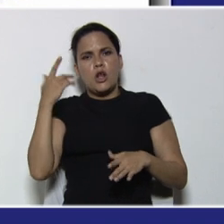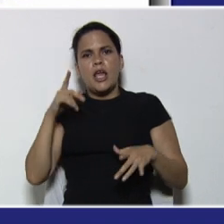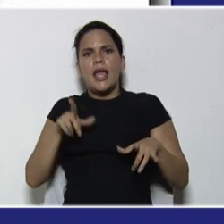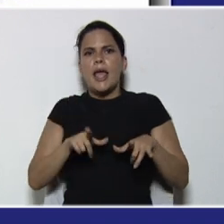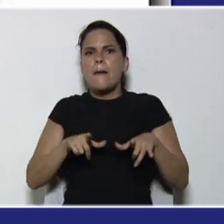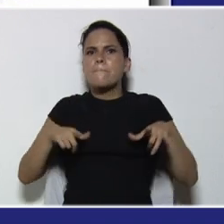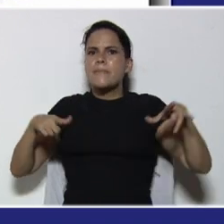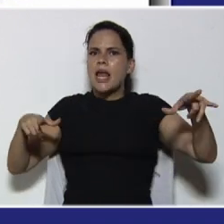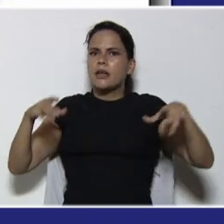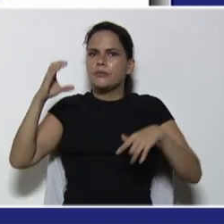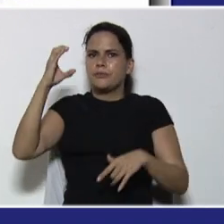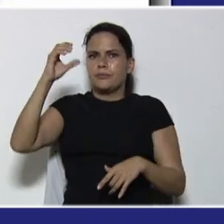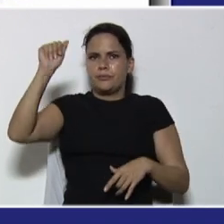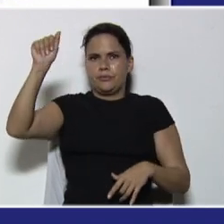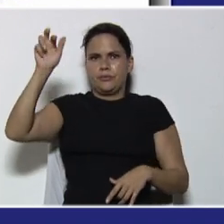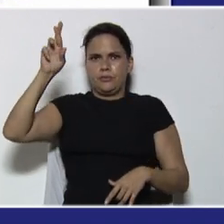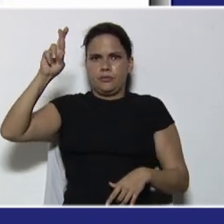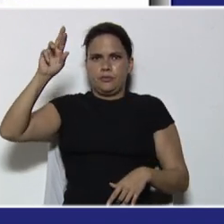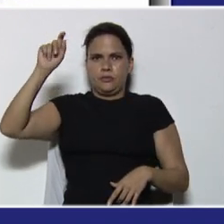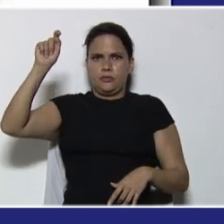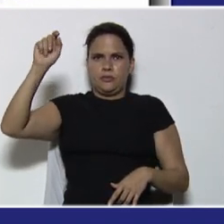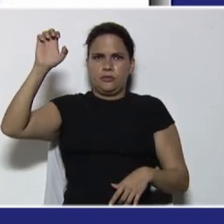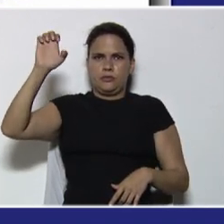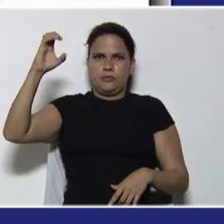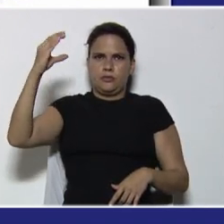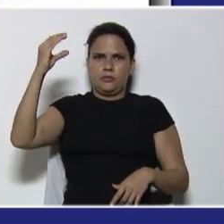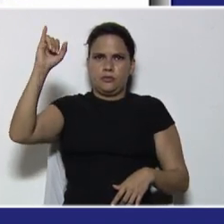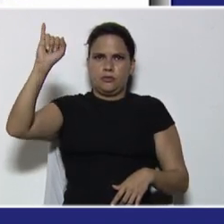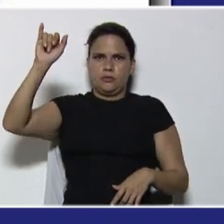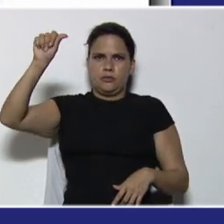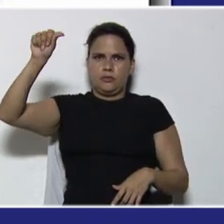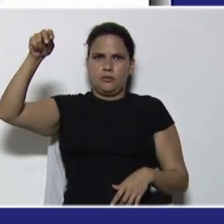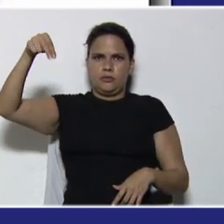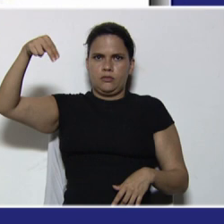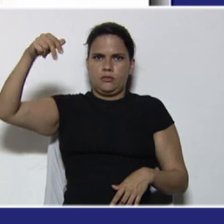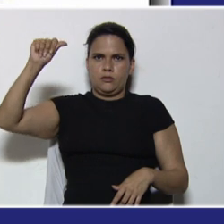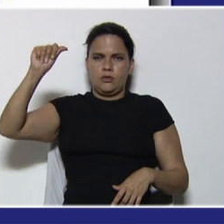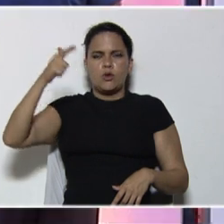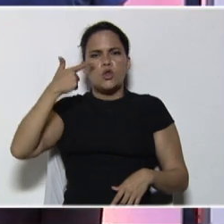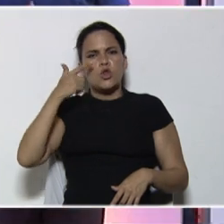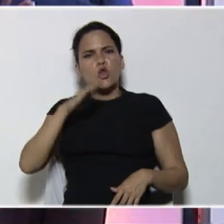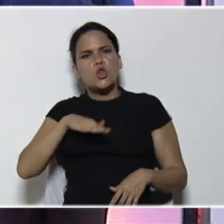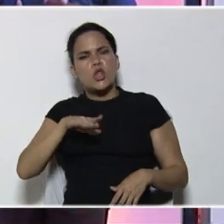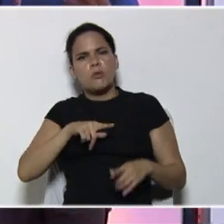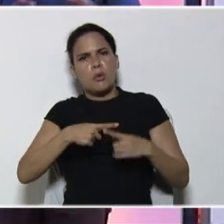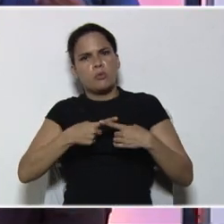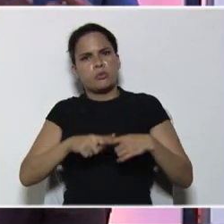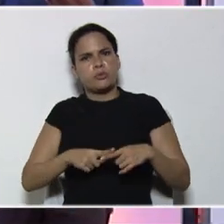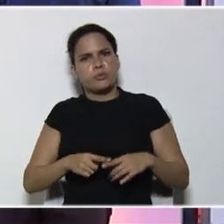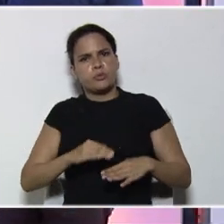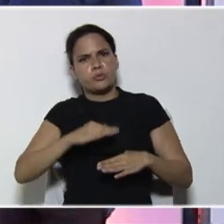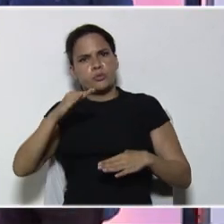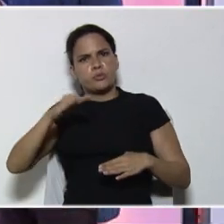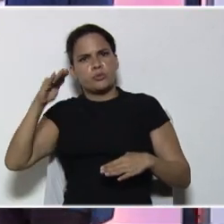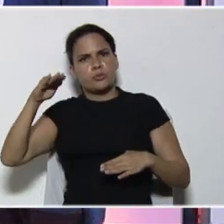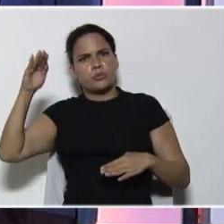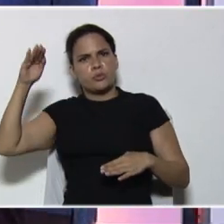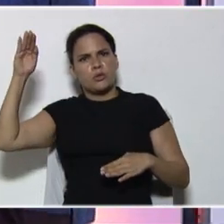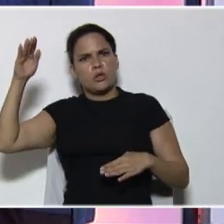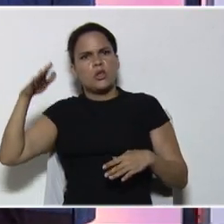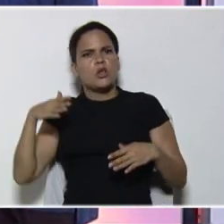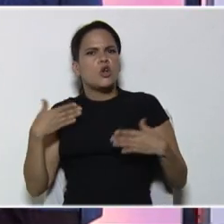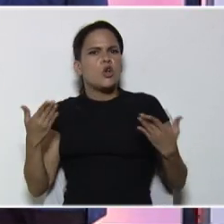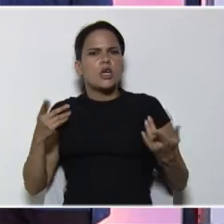dividen el plano, en cuatro partes, y tenemos un plano cartesiano, donde podemos graficar, lo que el fenómeno, así nos